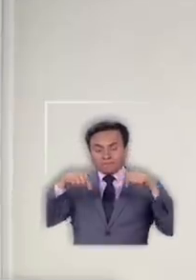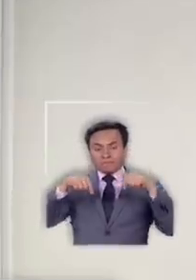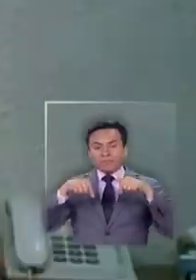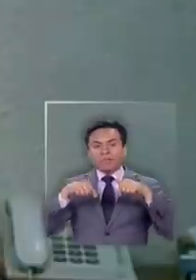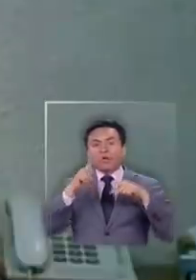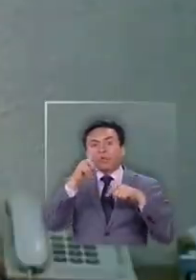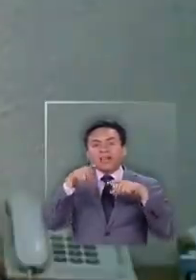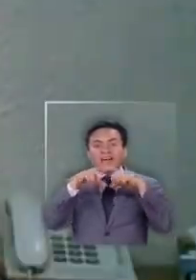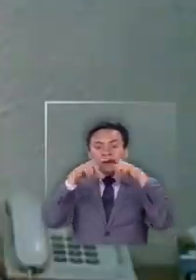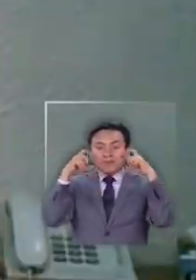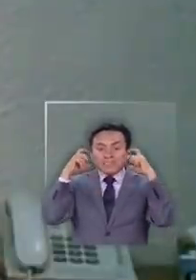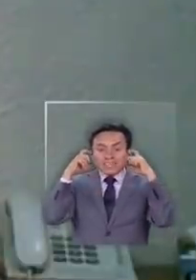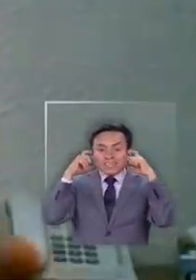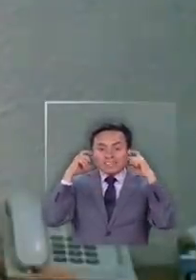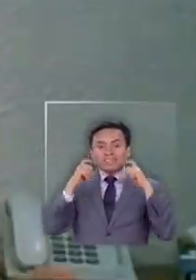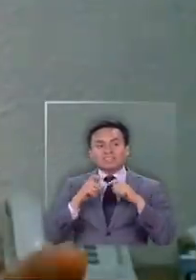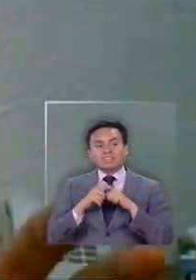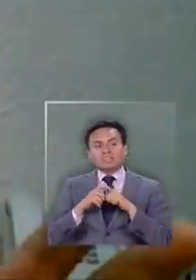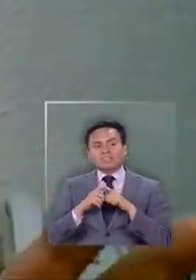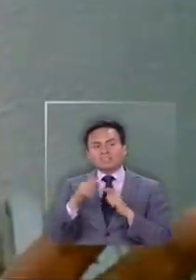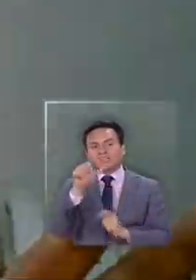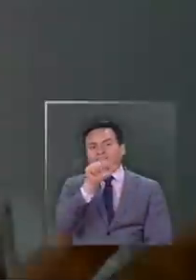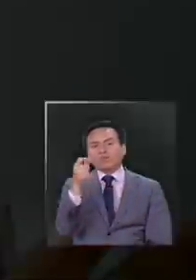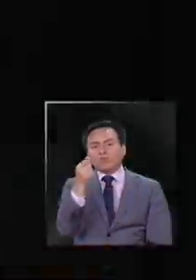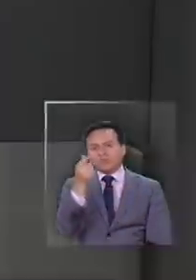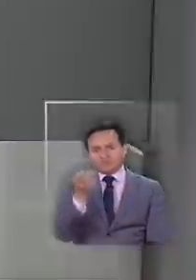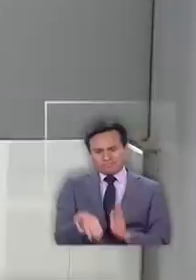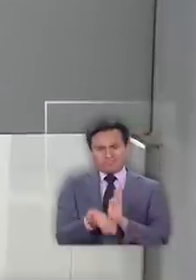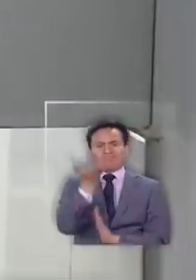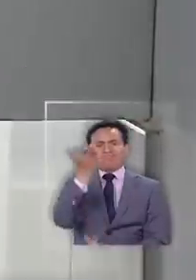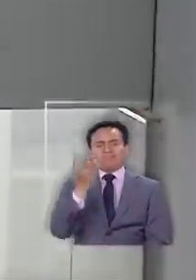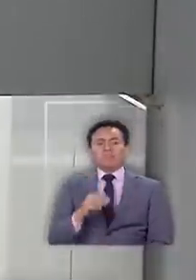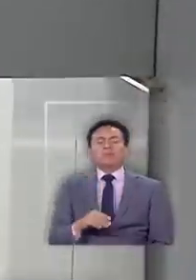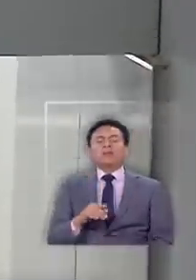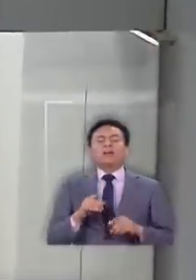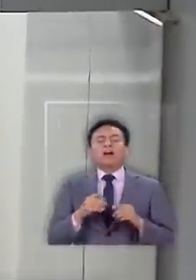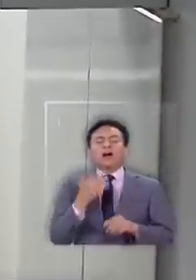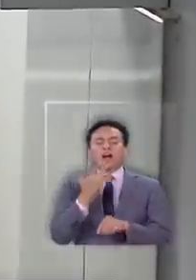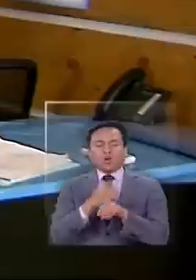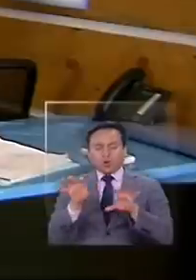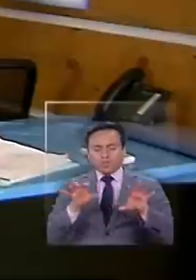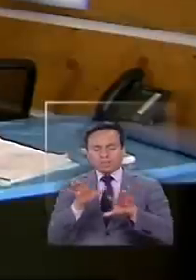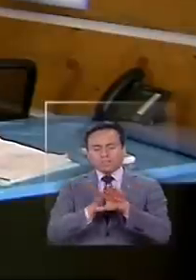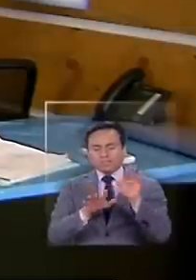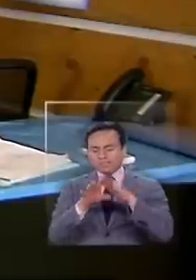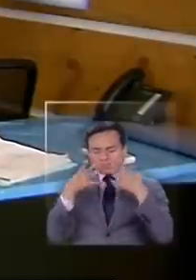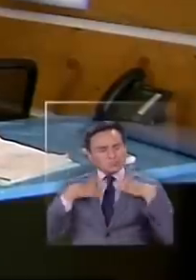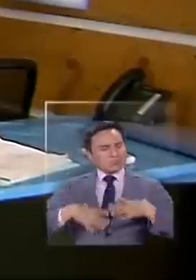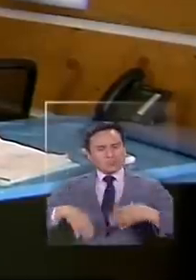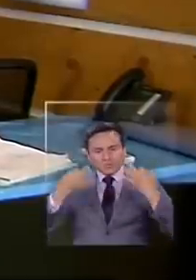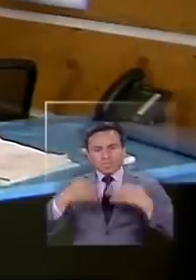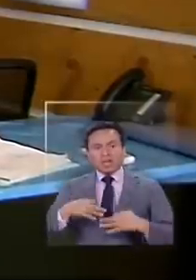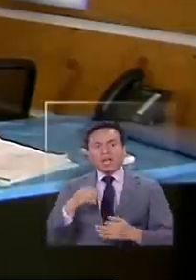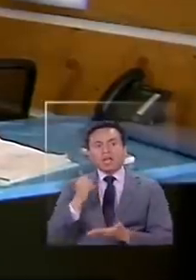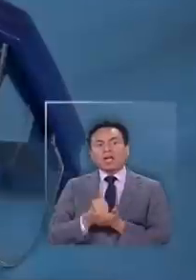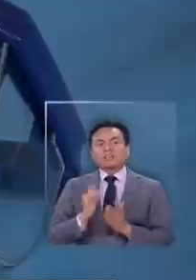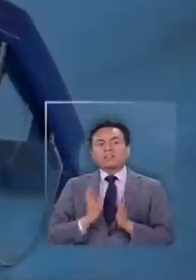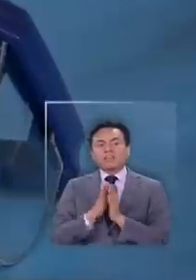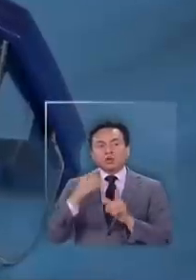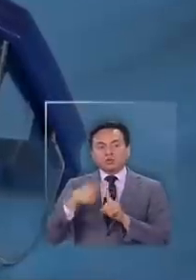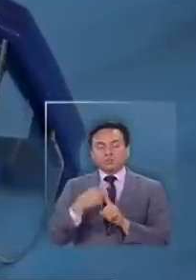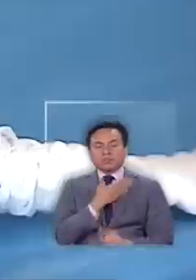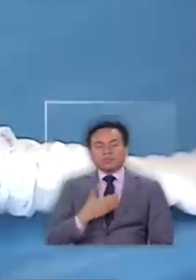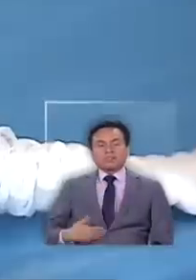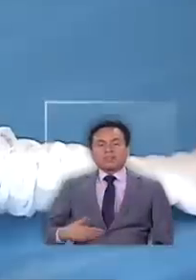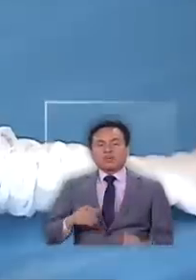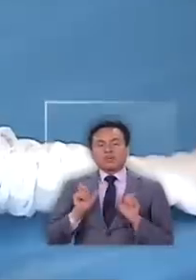una sola mascarilla a sobre los 600 pesos Además de la escasez de elementos de seguridad el alcalde de Santa Cruz y presidente de